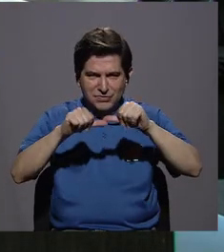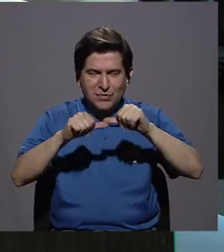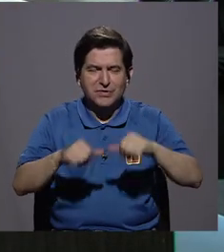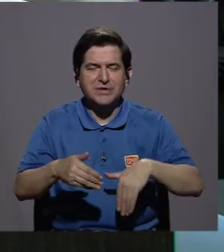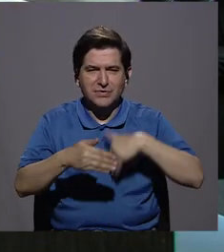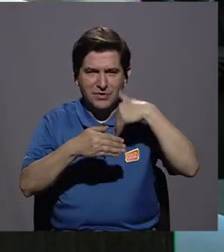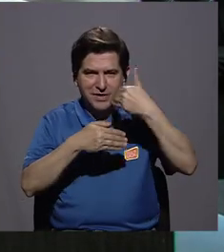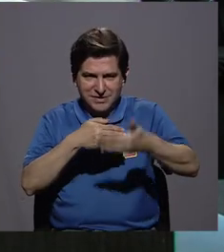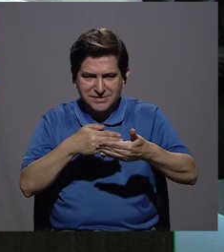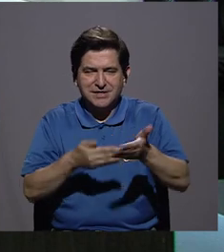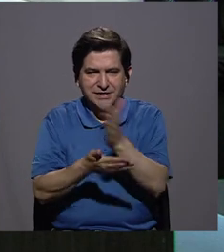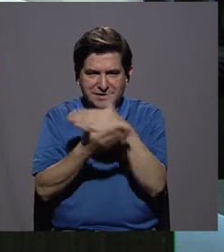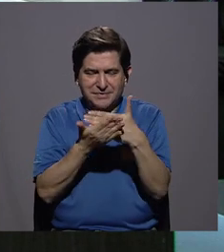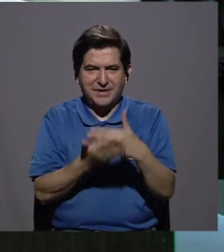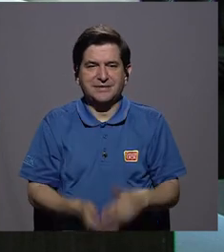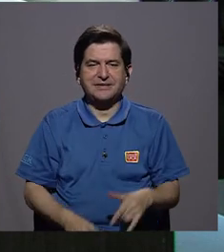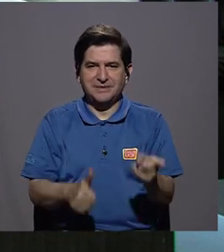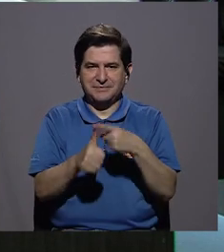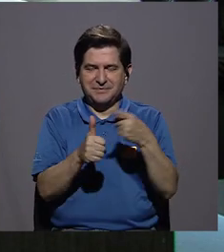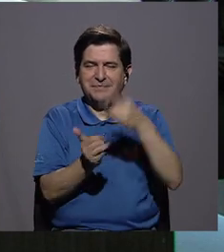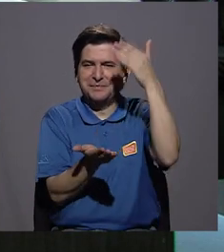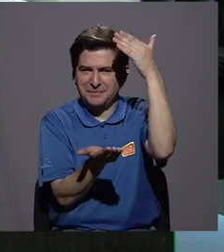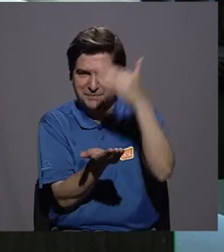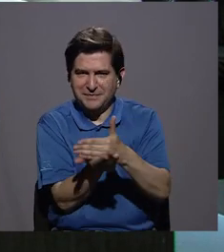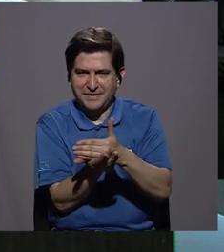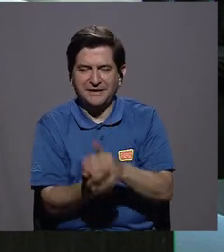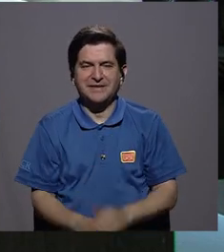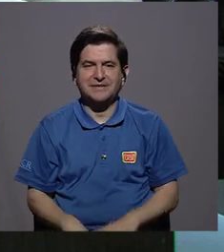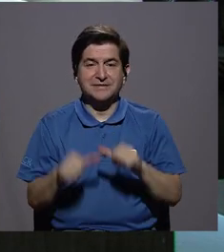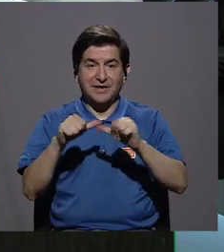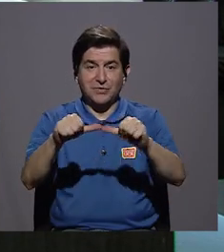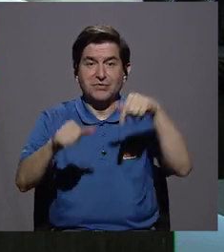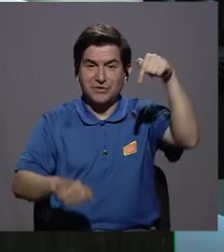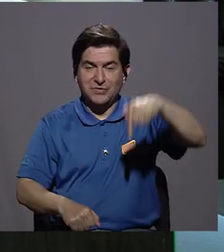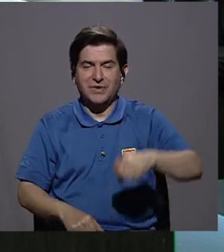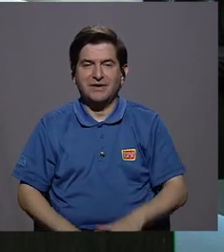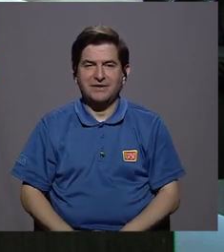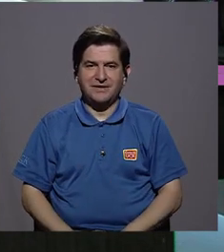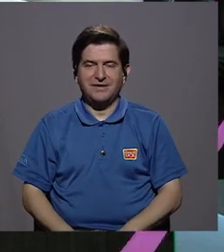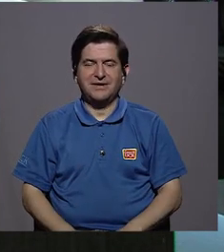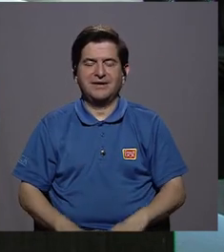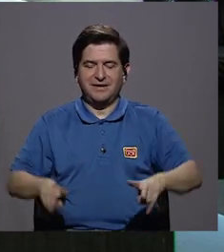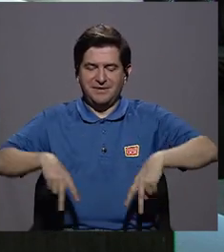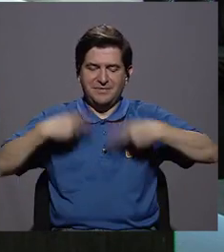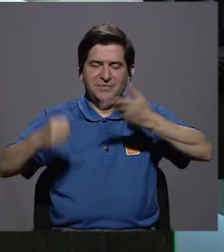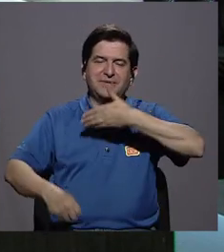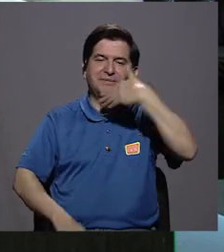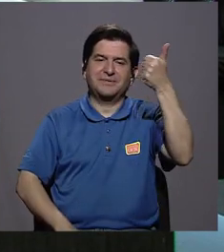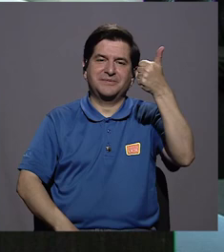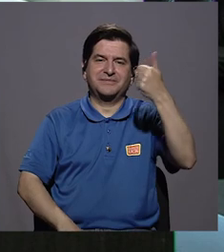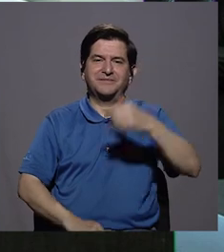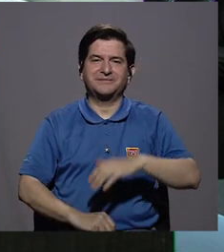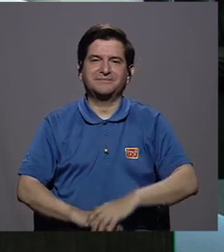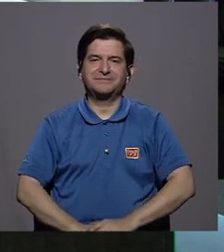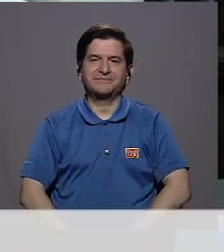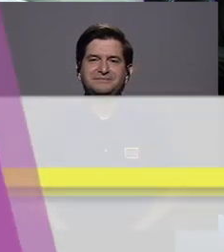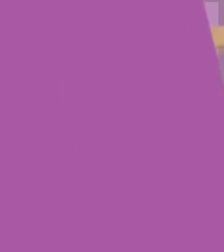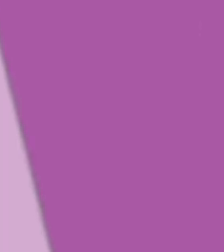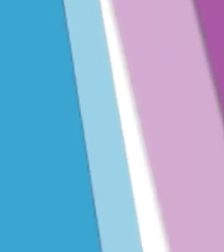en el segundo bloque. Vamos a hacer una primera pausa, quédese con nosotros y ya regresamos con más de Vivir Mejor.